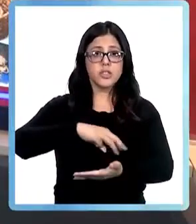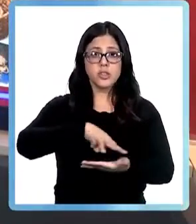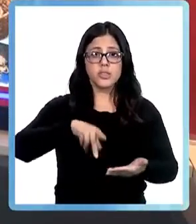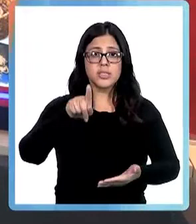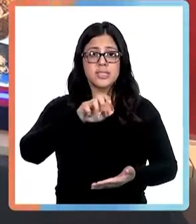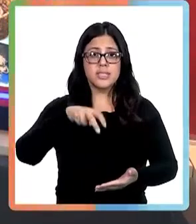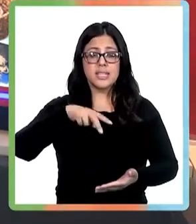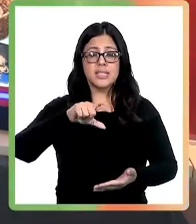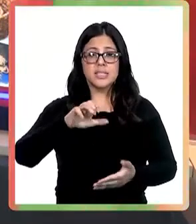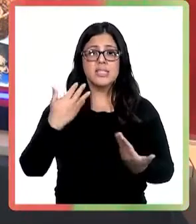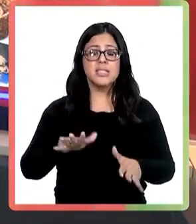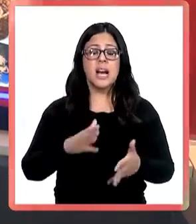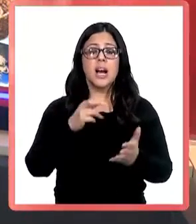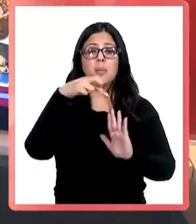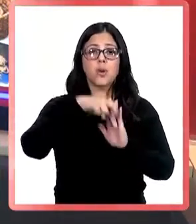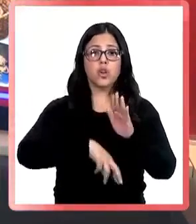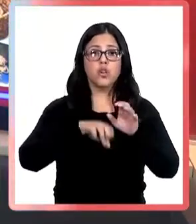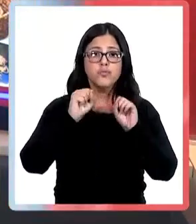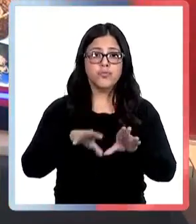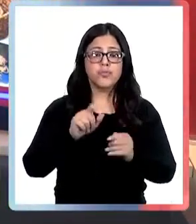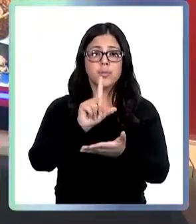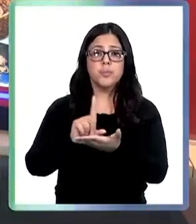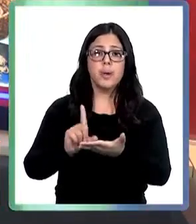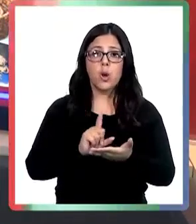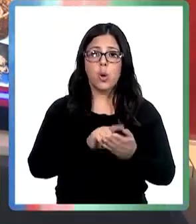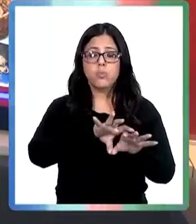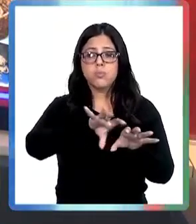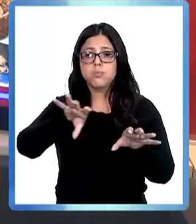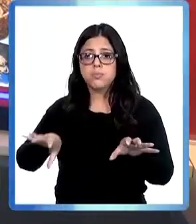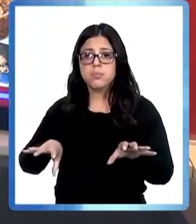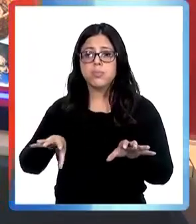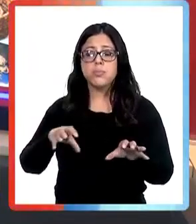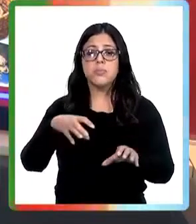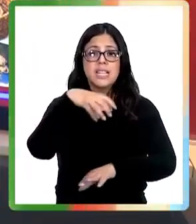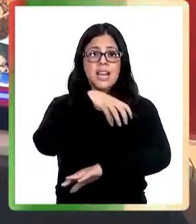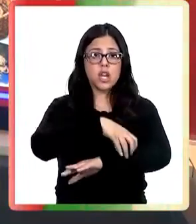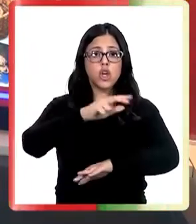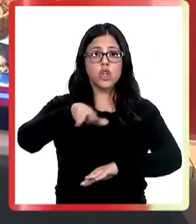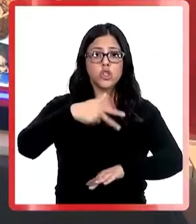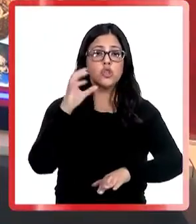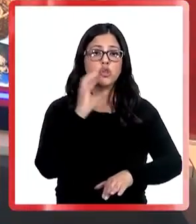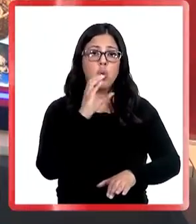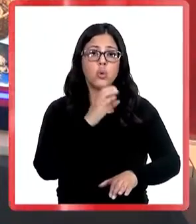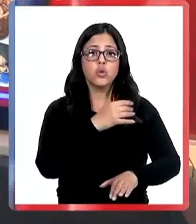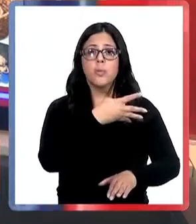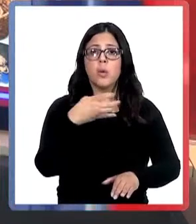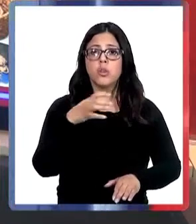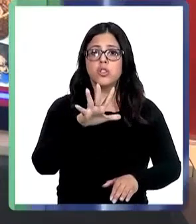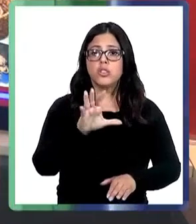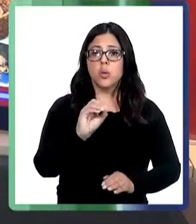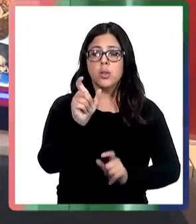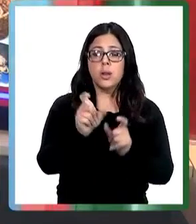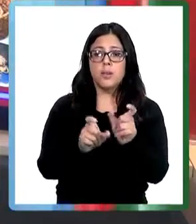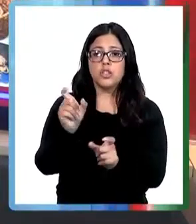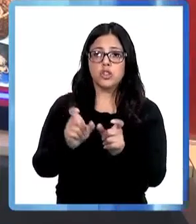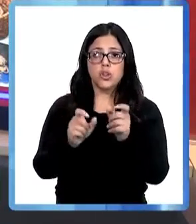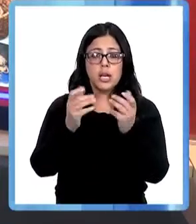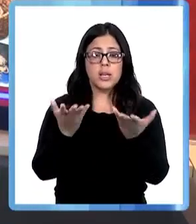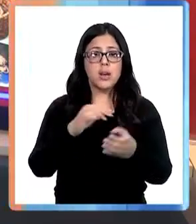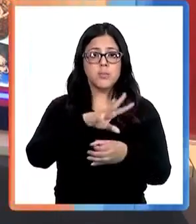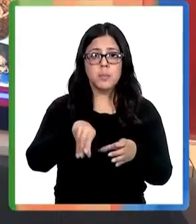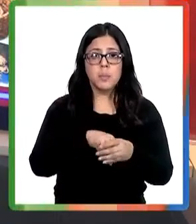CENSE lanzó un proyecto de capacitación para zonas rezagadas de la región. Son 18 cursos para 450 personas